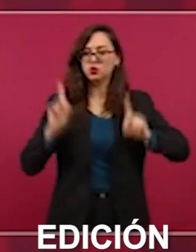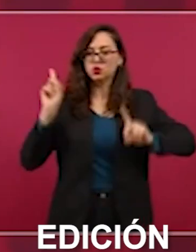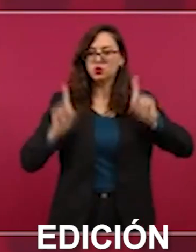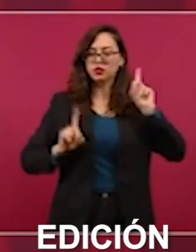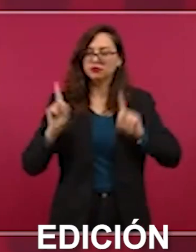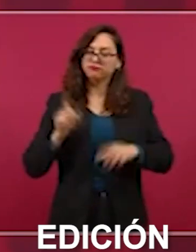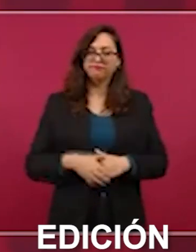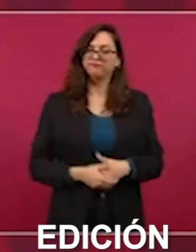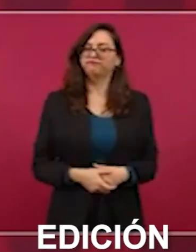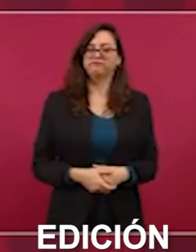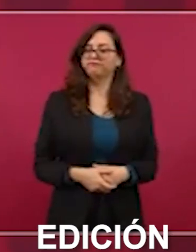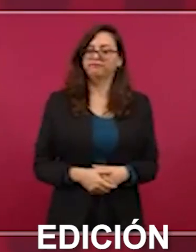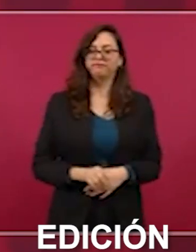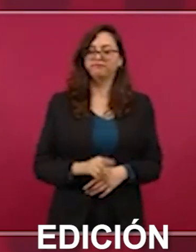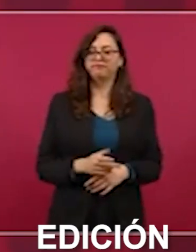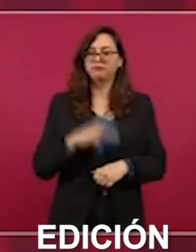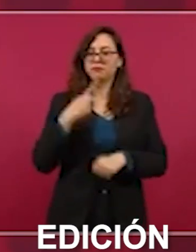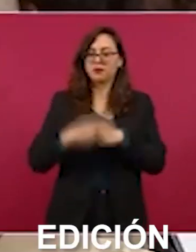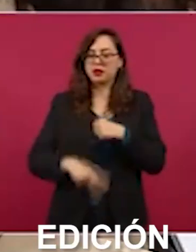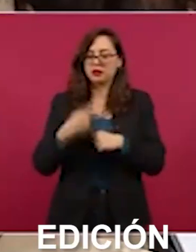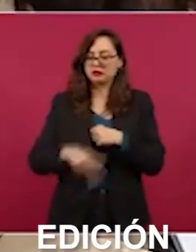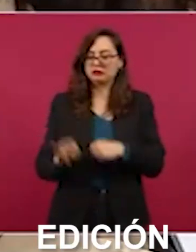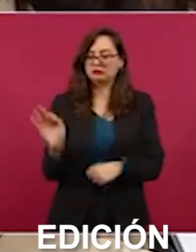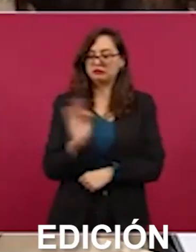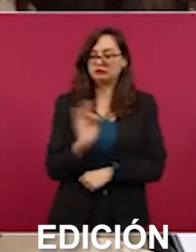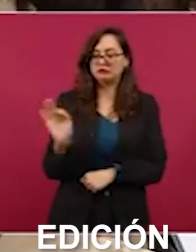entiendan que